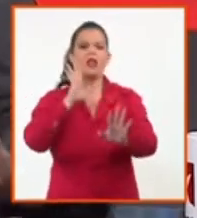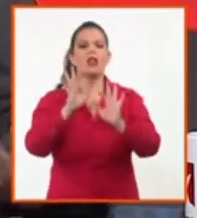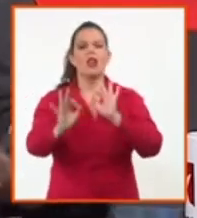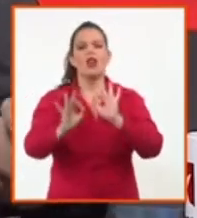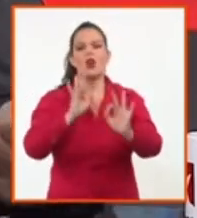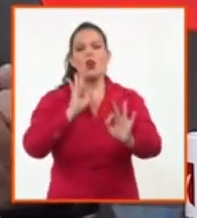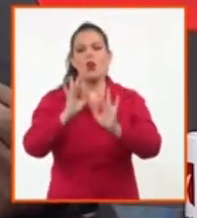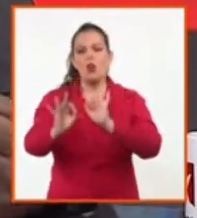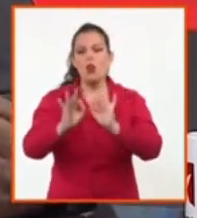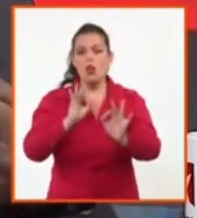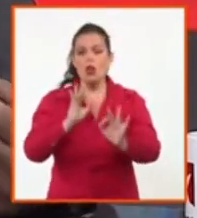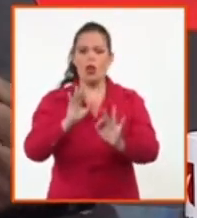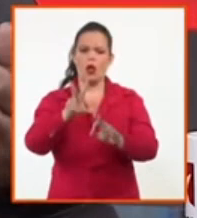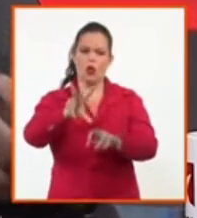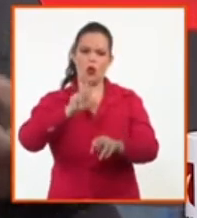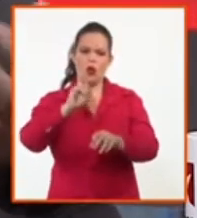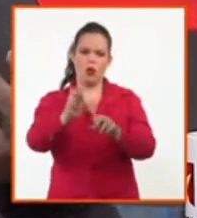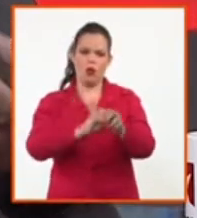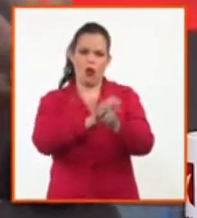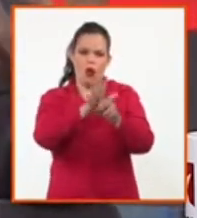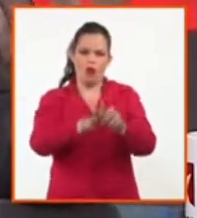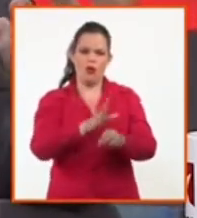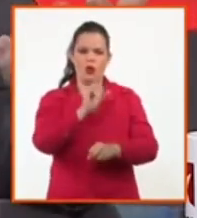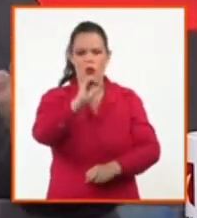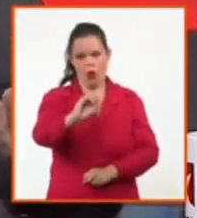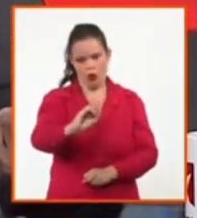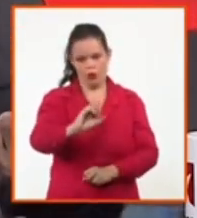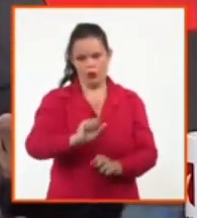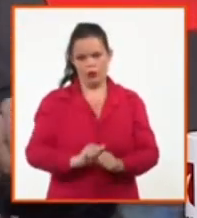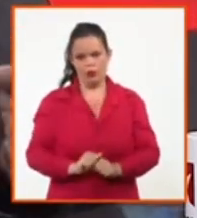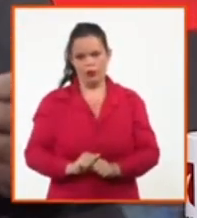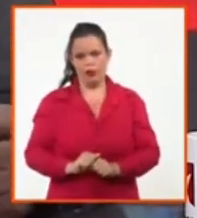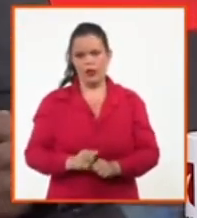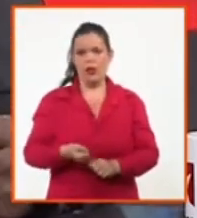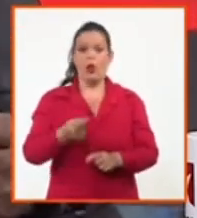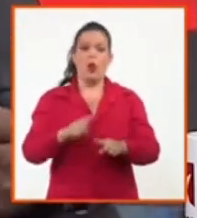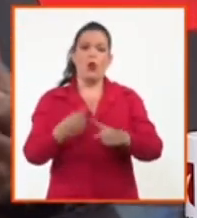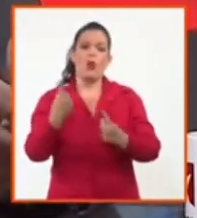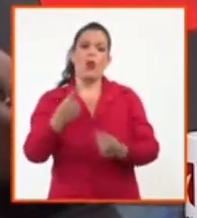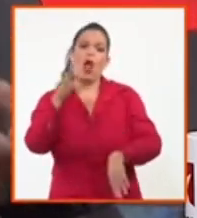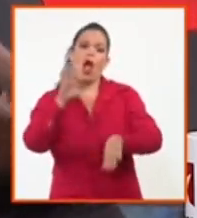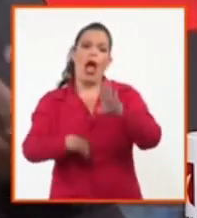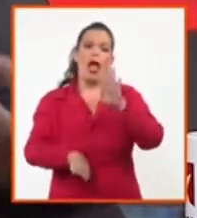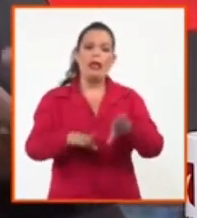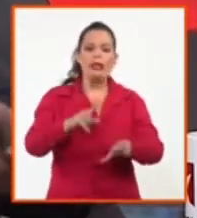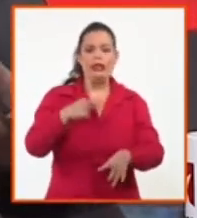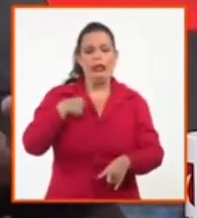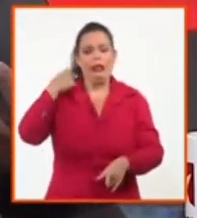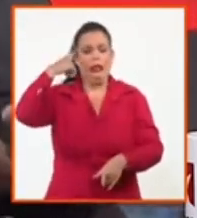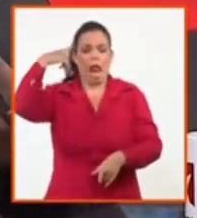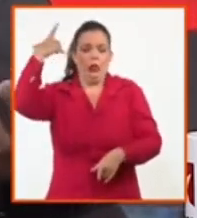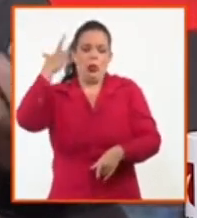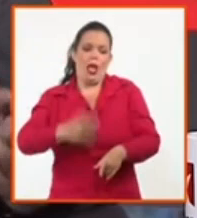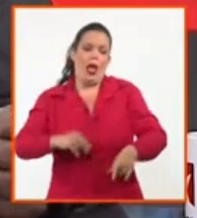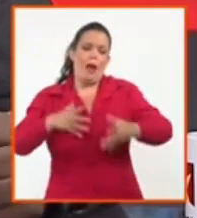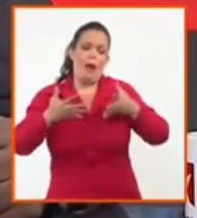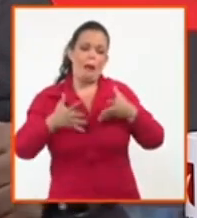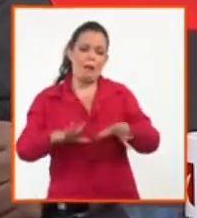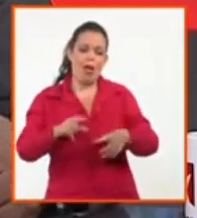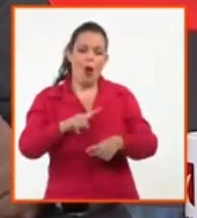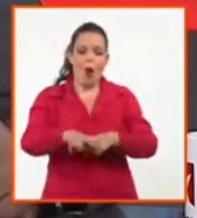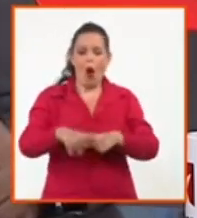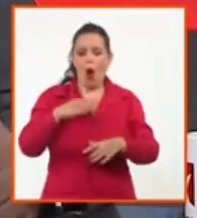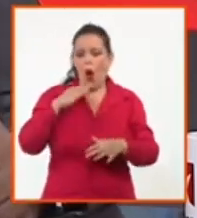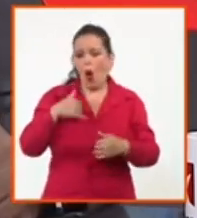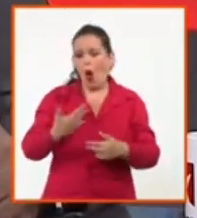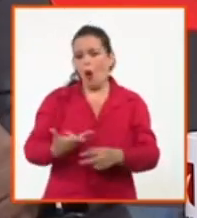que no protejan nada contra esta nueva cepa. Van a tener un cierto nivel de protección que no se sabe exactamente cuál es, pero sí van a tener un cierto